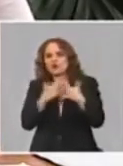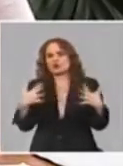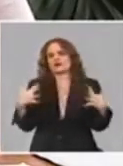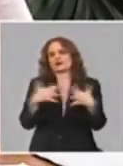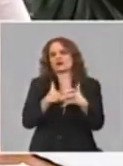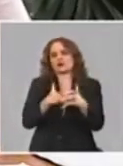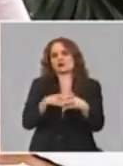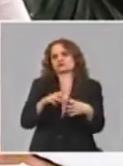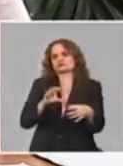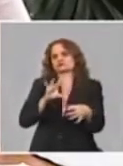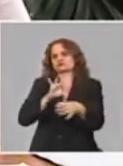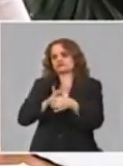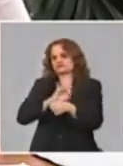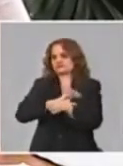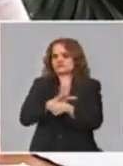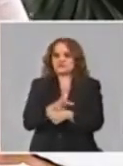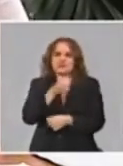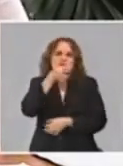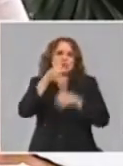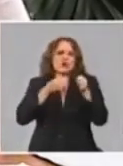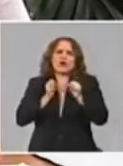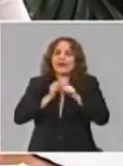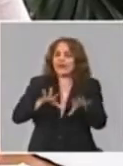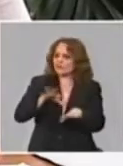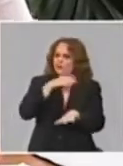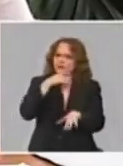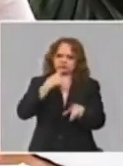muchísimos, por tema tiempo no lo haré,